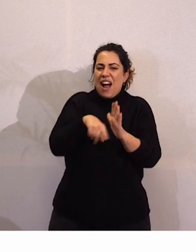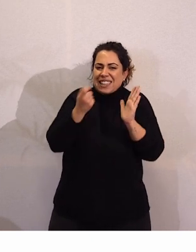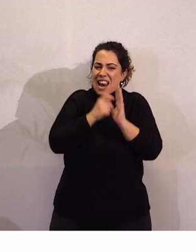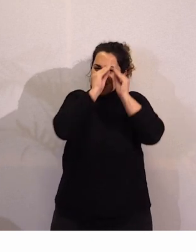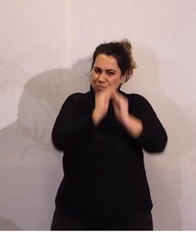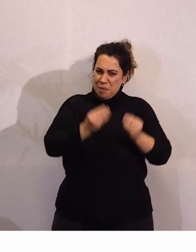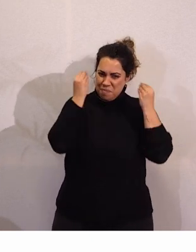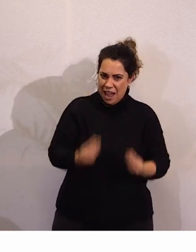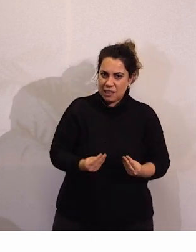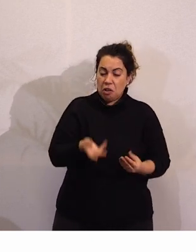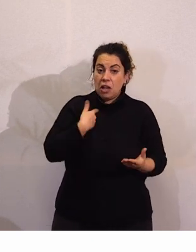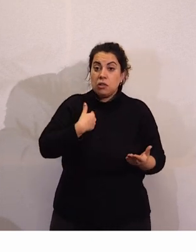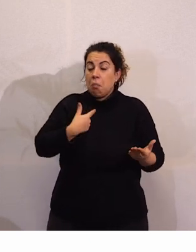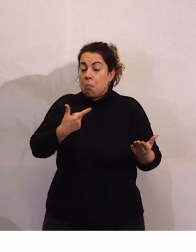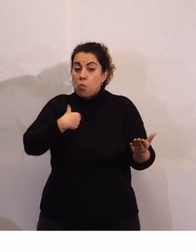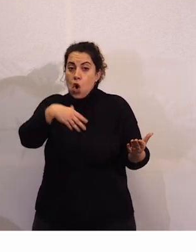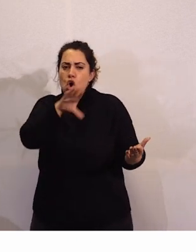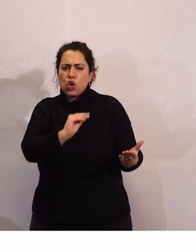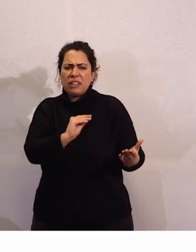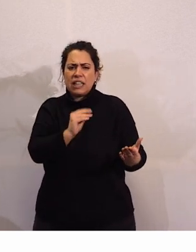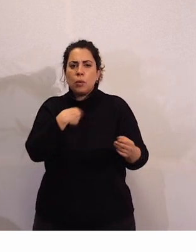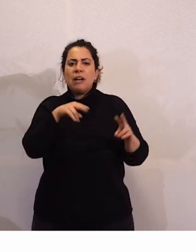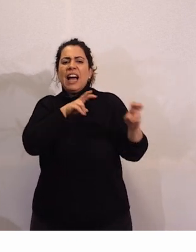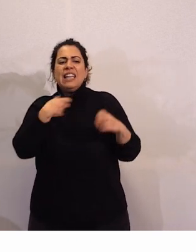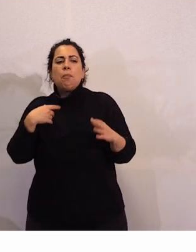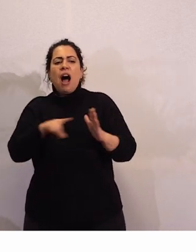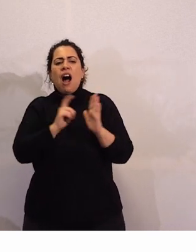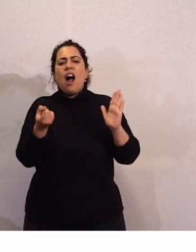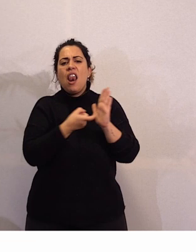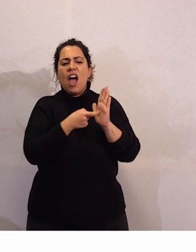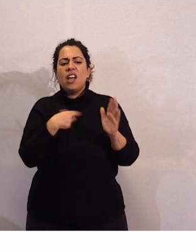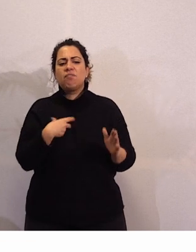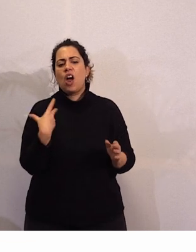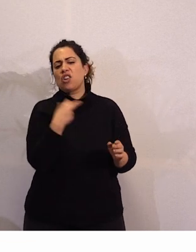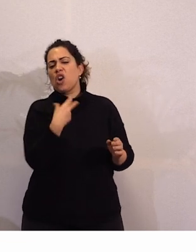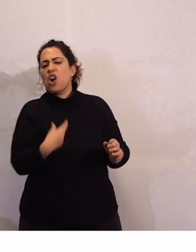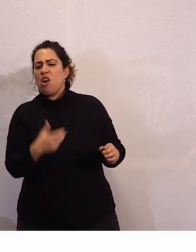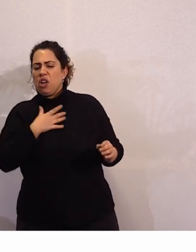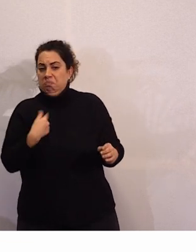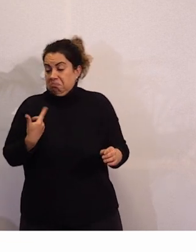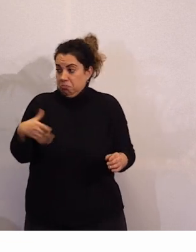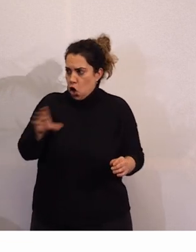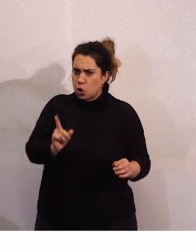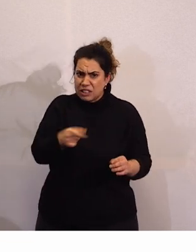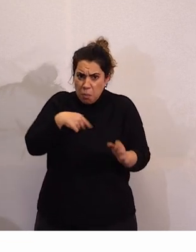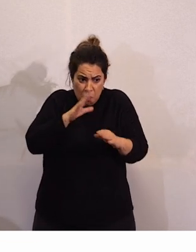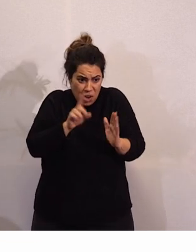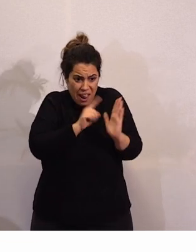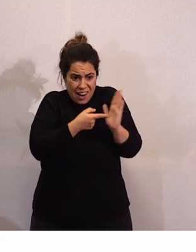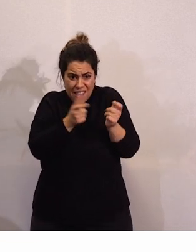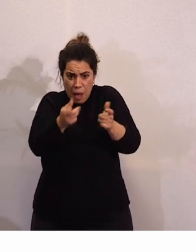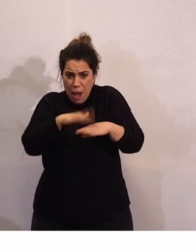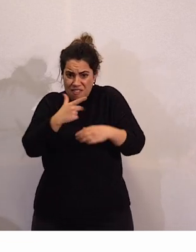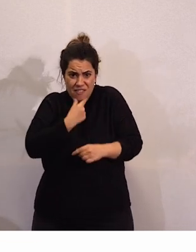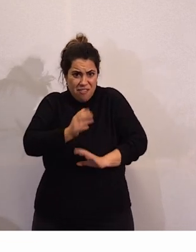resistencias que yo me he encontrado frente a la regulación y la regulación simplemente es facilitar facilitar